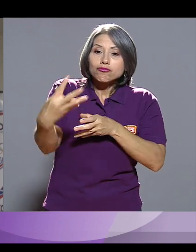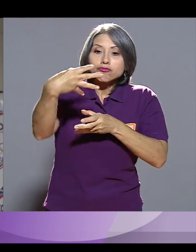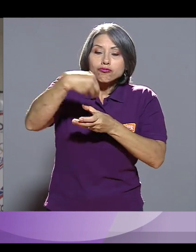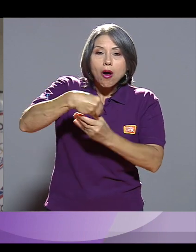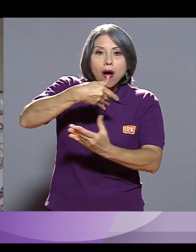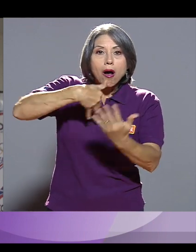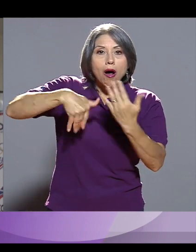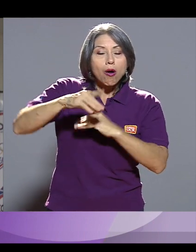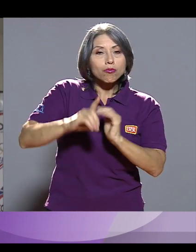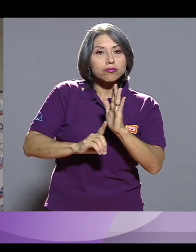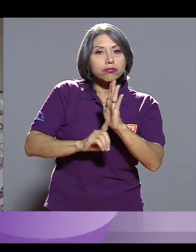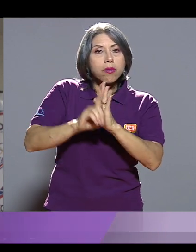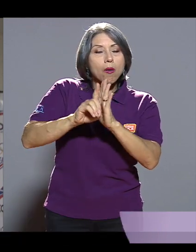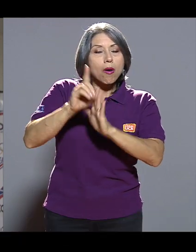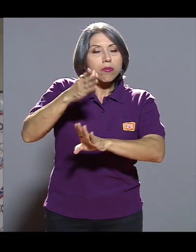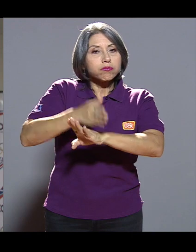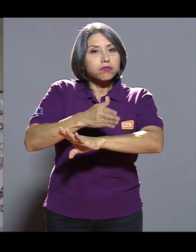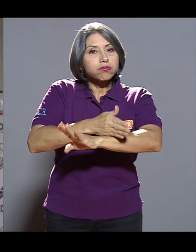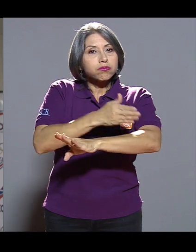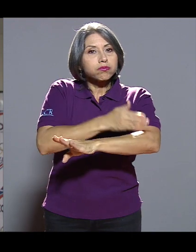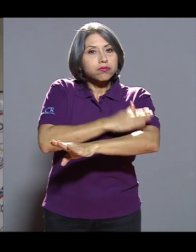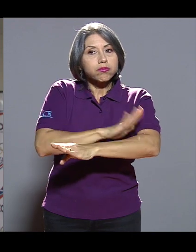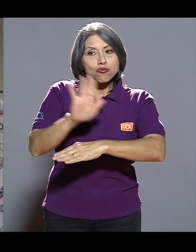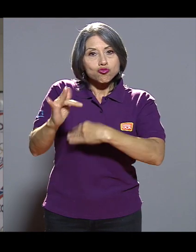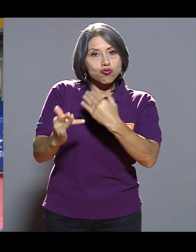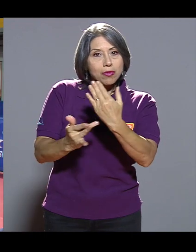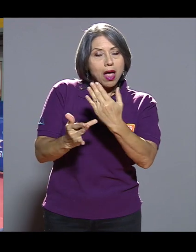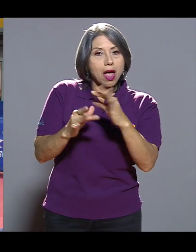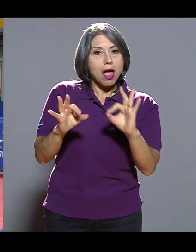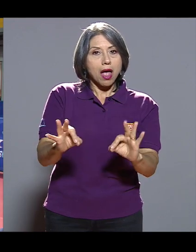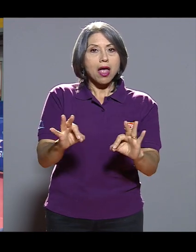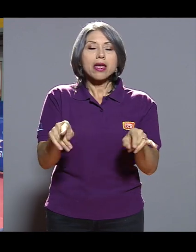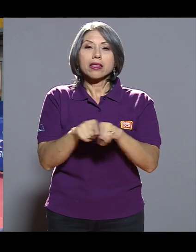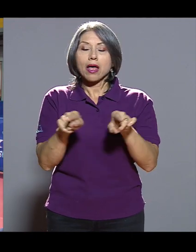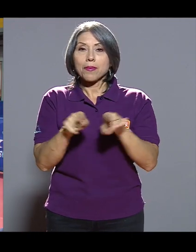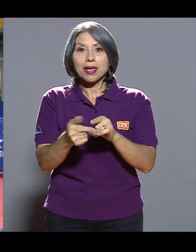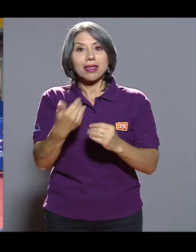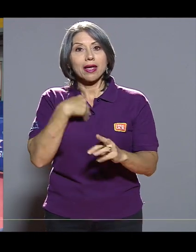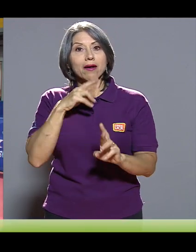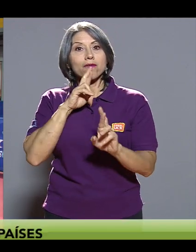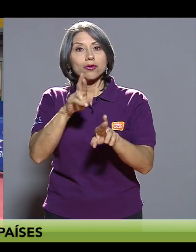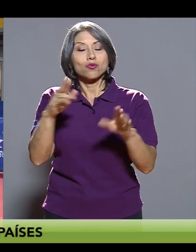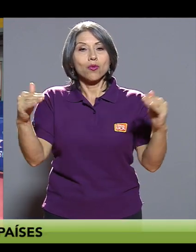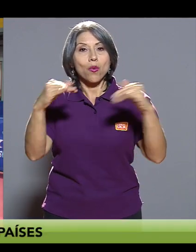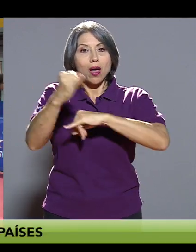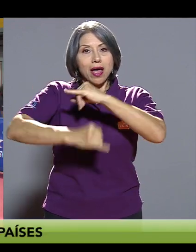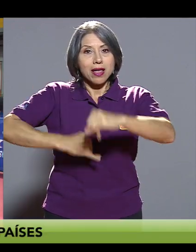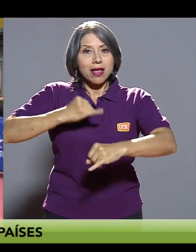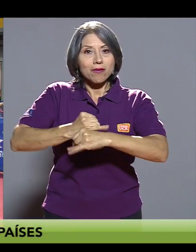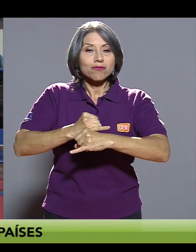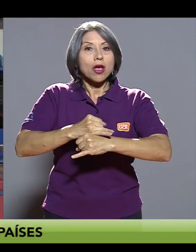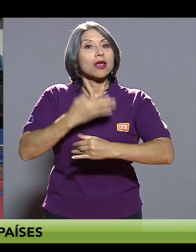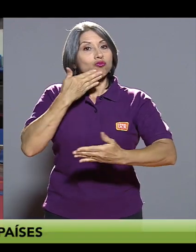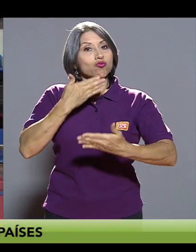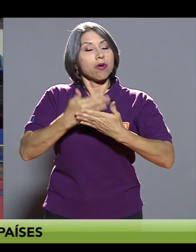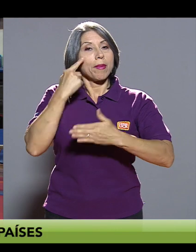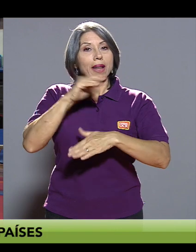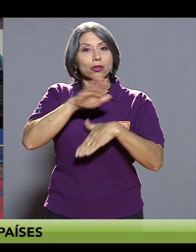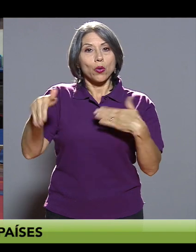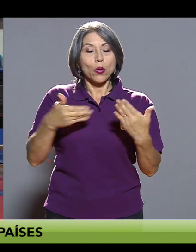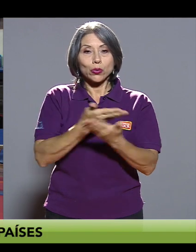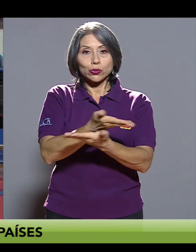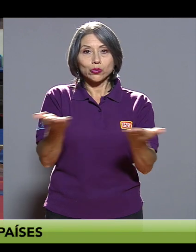puedan desarrollar su parte técnica mucho más y pues que tenga resultados internacionales que es favorable para todos.